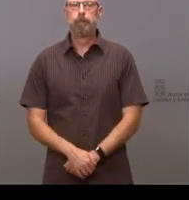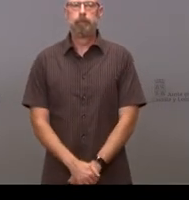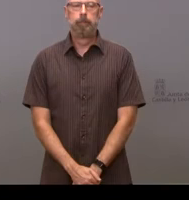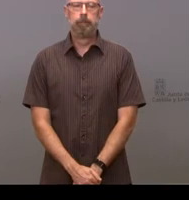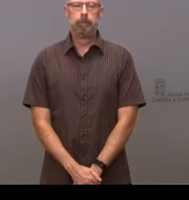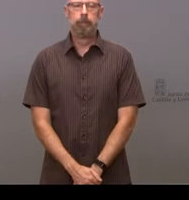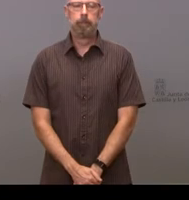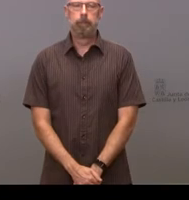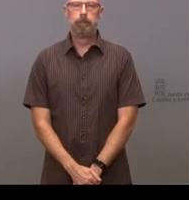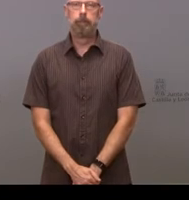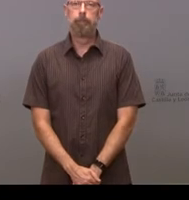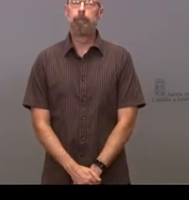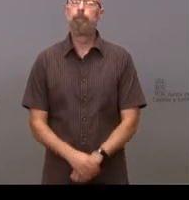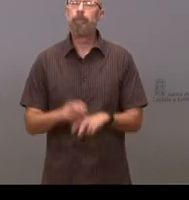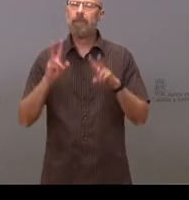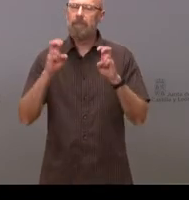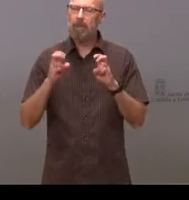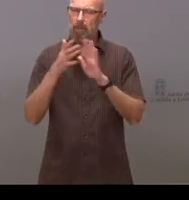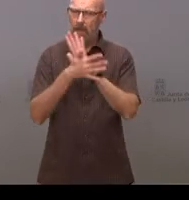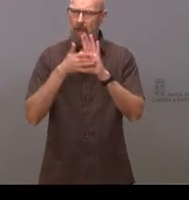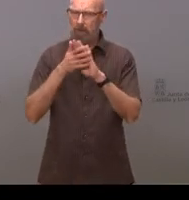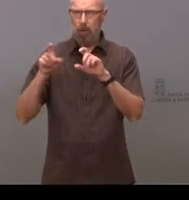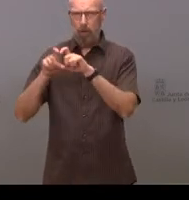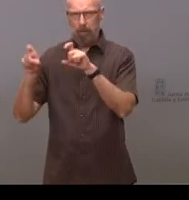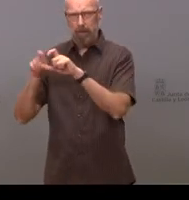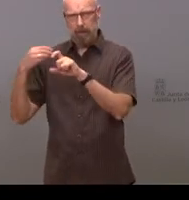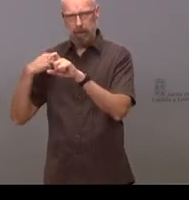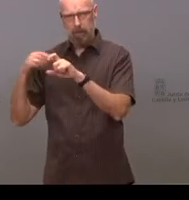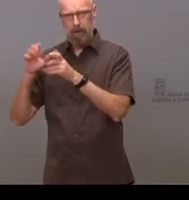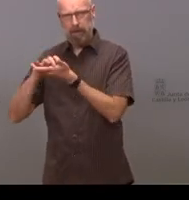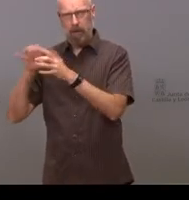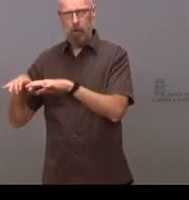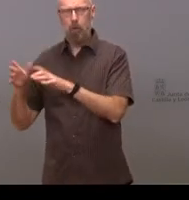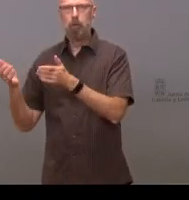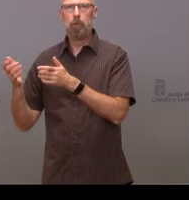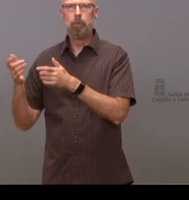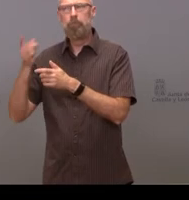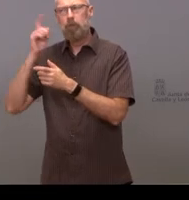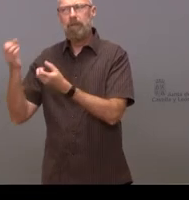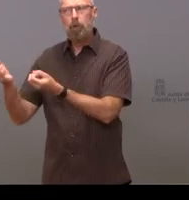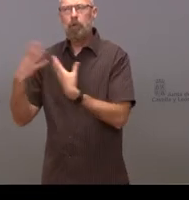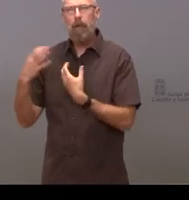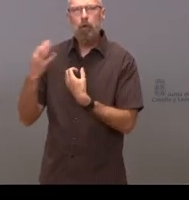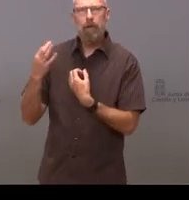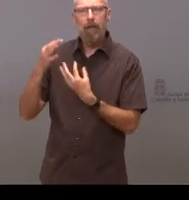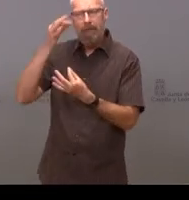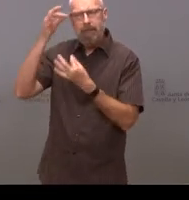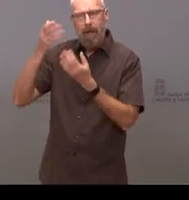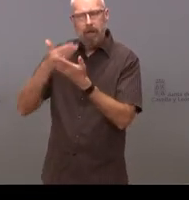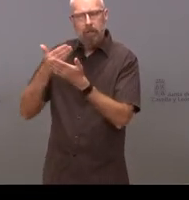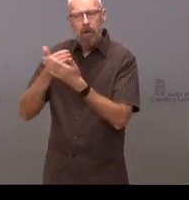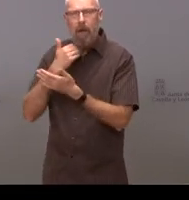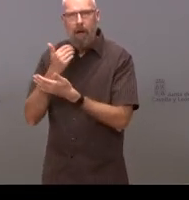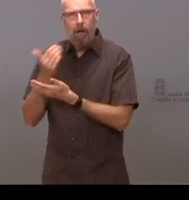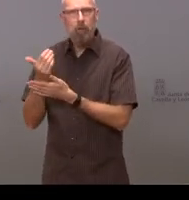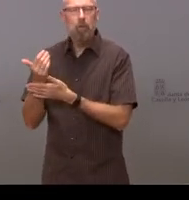en las conversaciones que han tenido con la empresa de Castilla y León no sé que les han trasladado si les han trasladado algún dato cierto que les haga ver